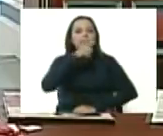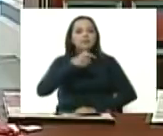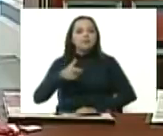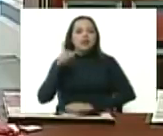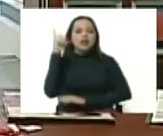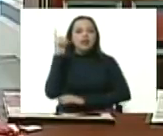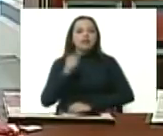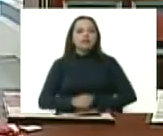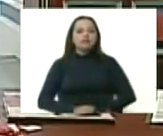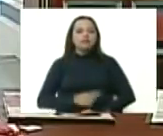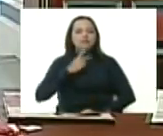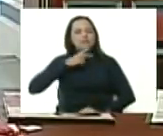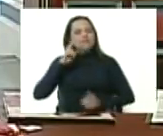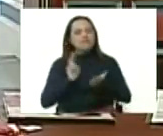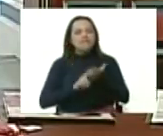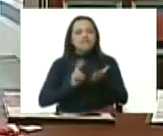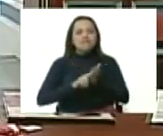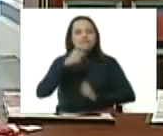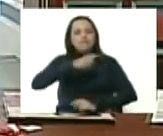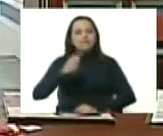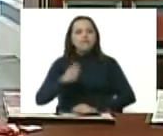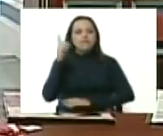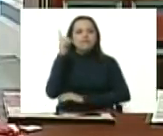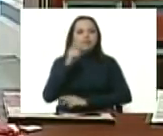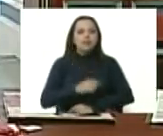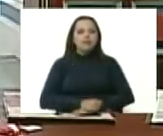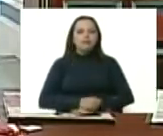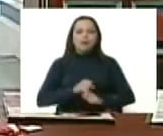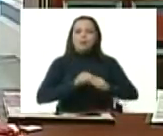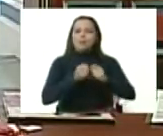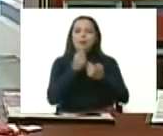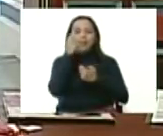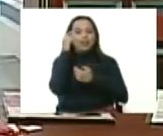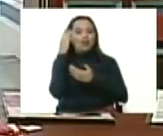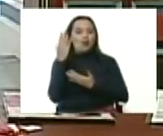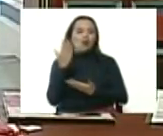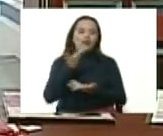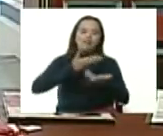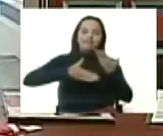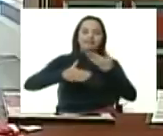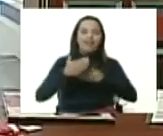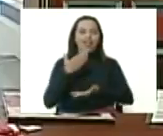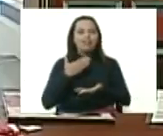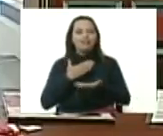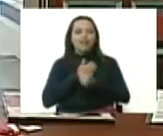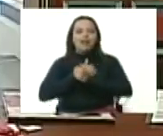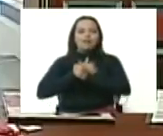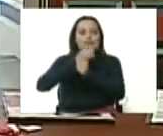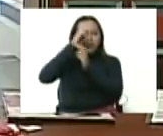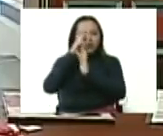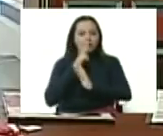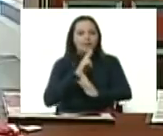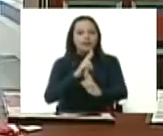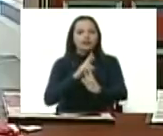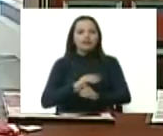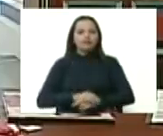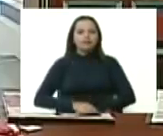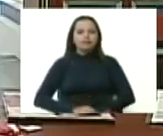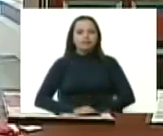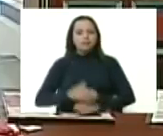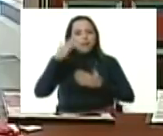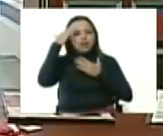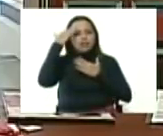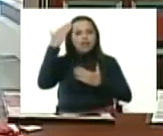de verdad la gente de Lara son un pan de Dios en el trato en el calladiño respeto mi